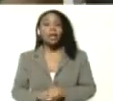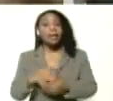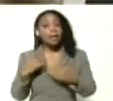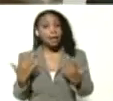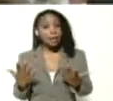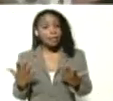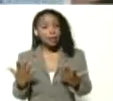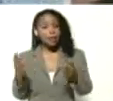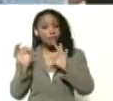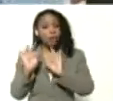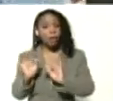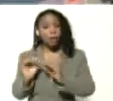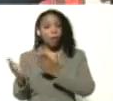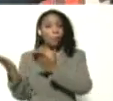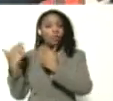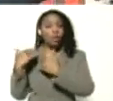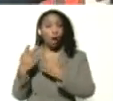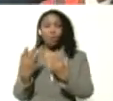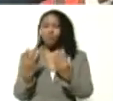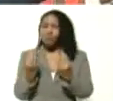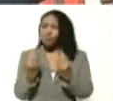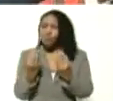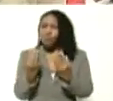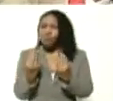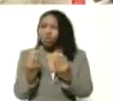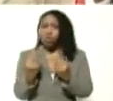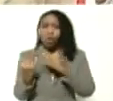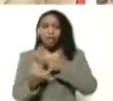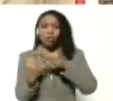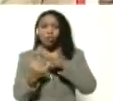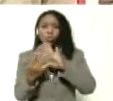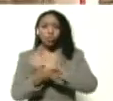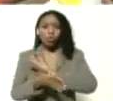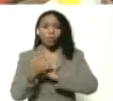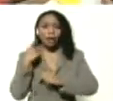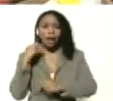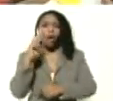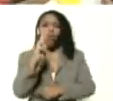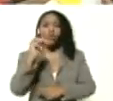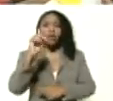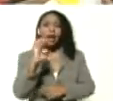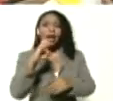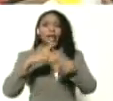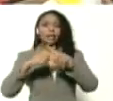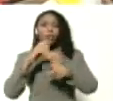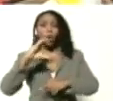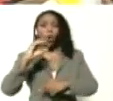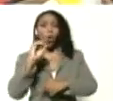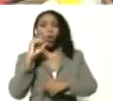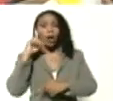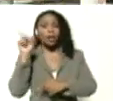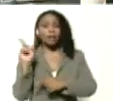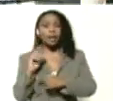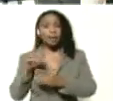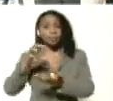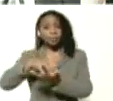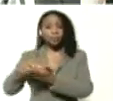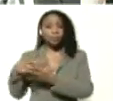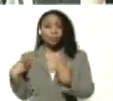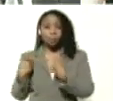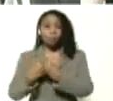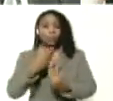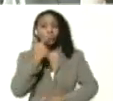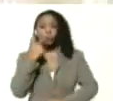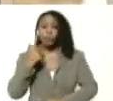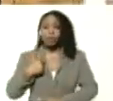UNICEF, que nos ha apoyado muchísimo, hay que reconocerlo, nos ha orientado y la UNESCO regional nos ha acompañado. El presidente nos dijo,